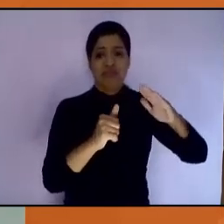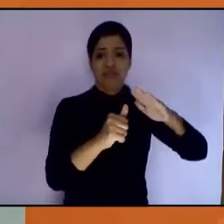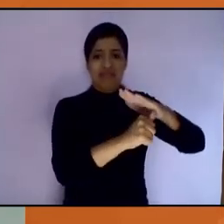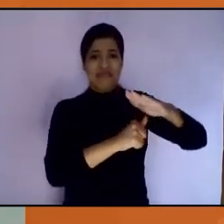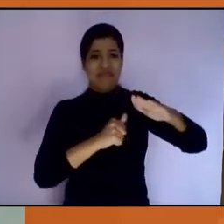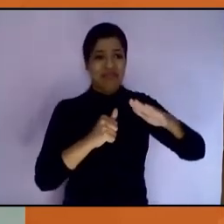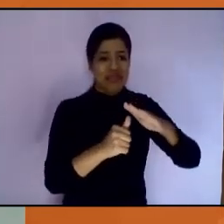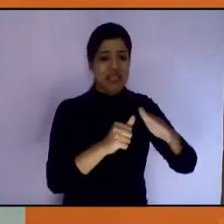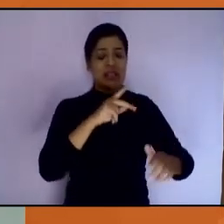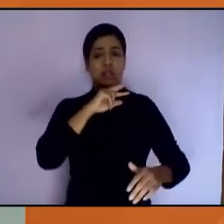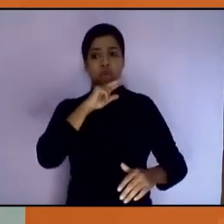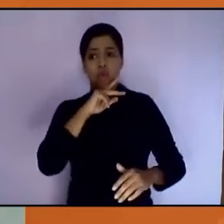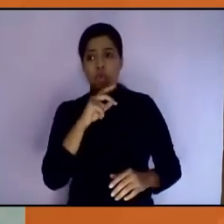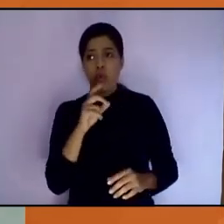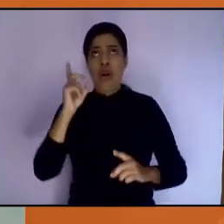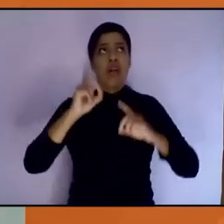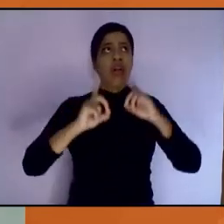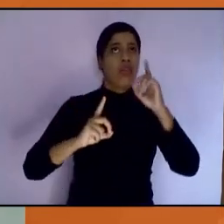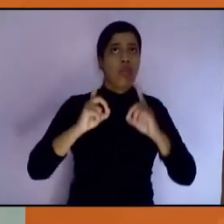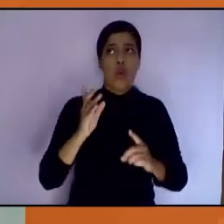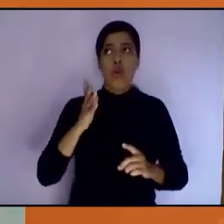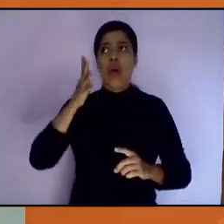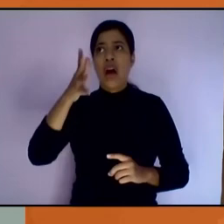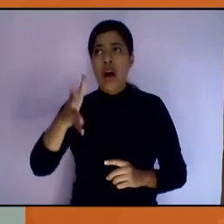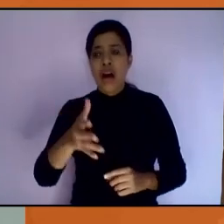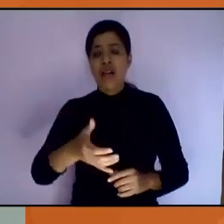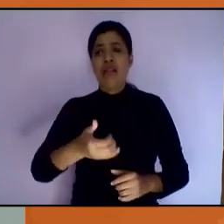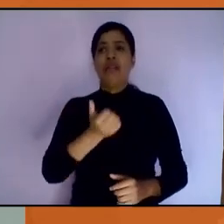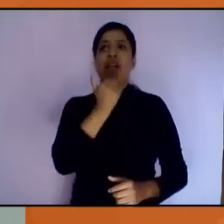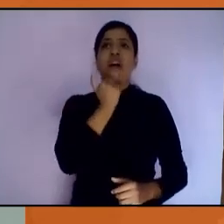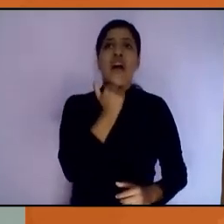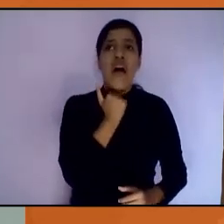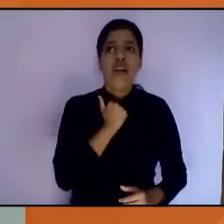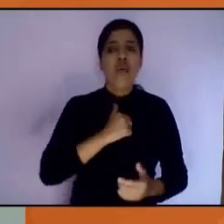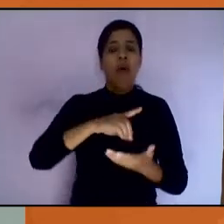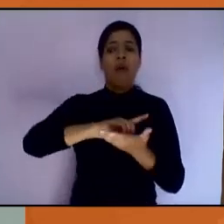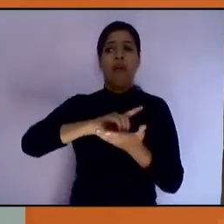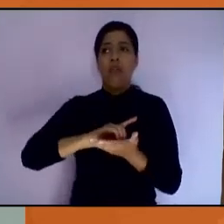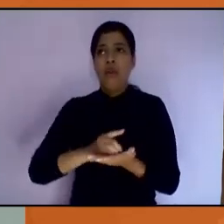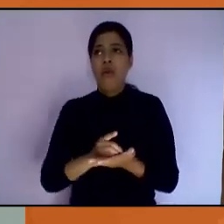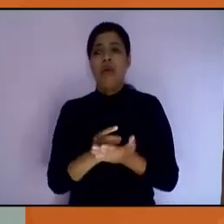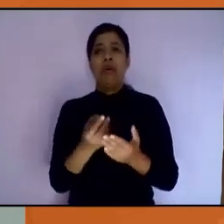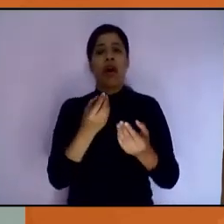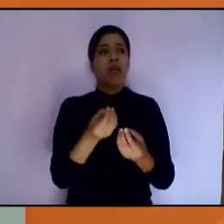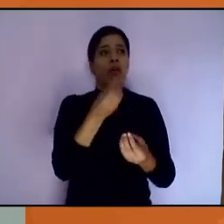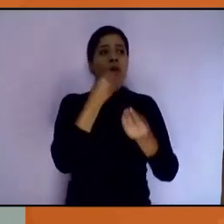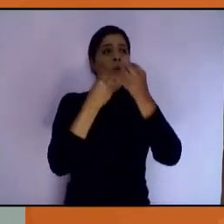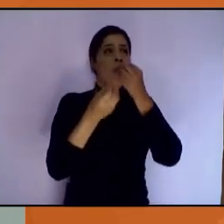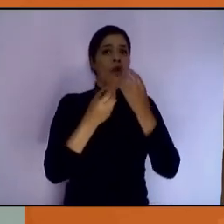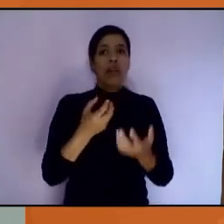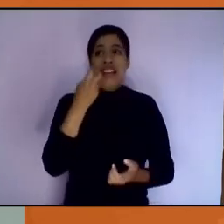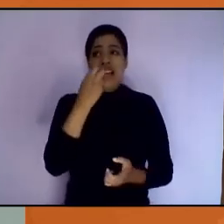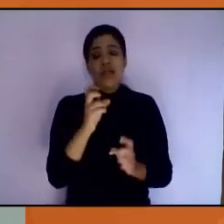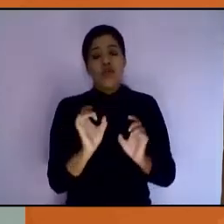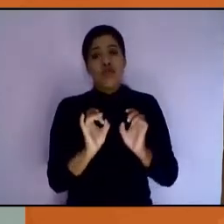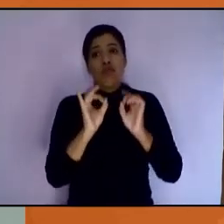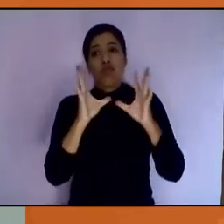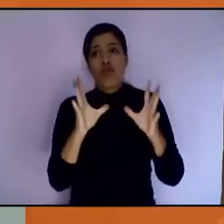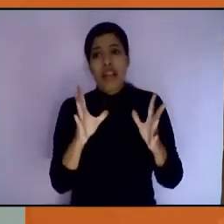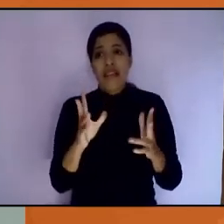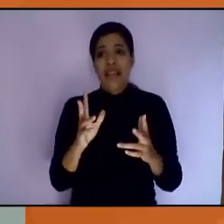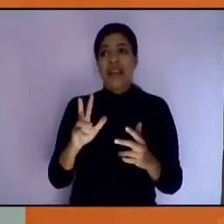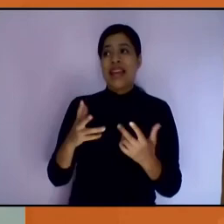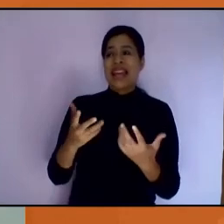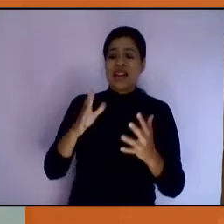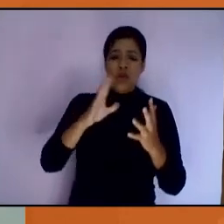estrés, incertidumbre, consumo de alcohol o drogas, entre otros aspectos que han provocado un incremento